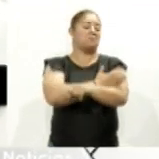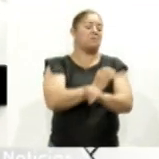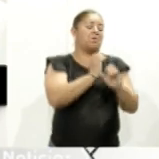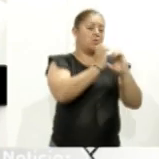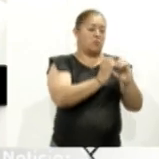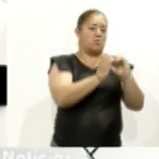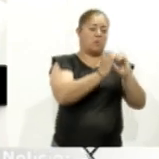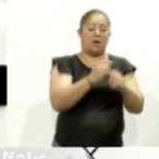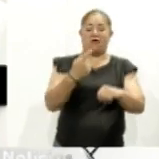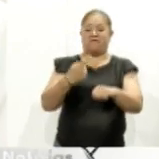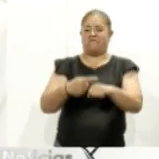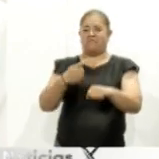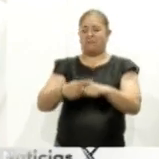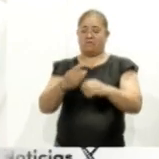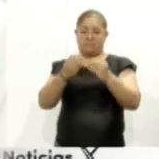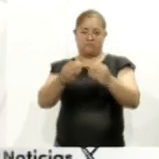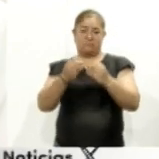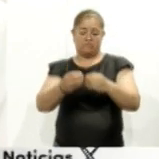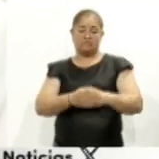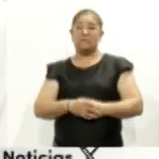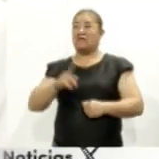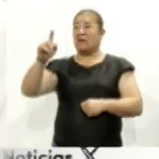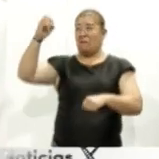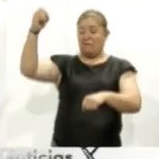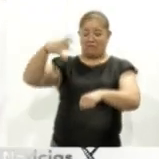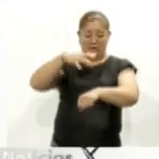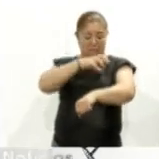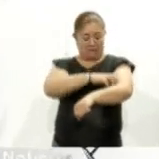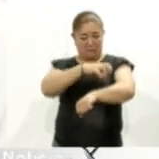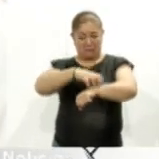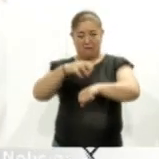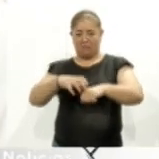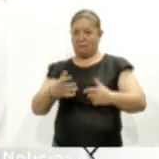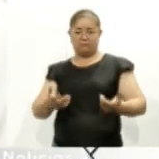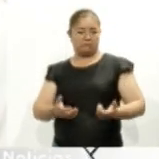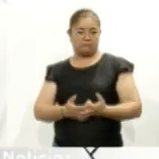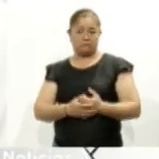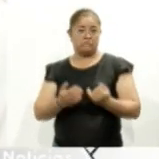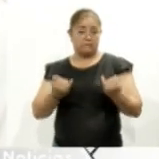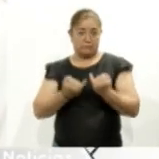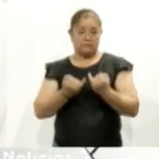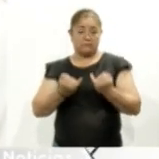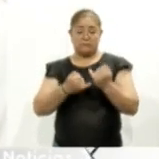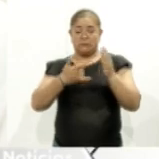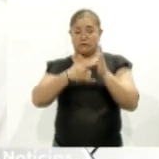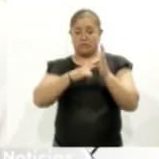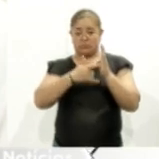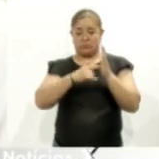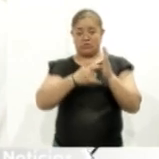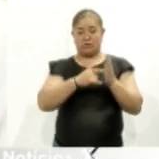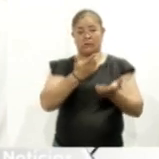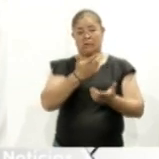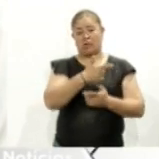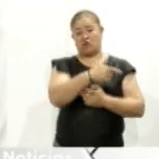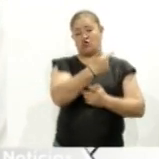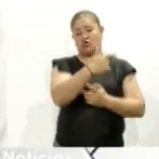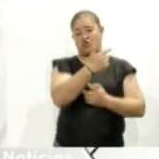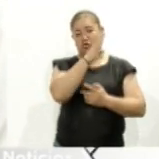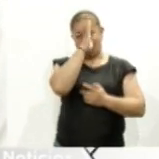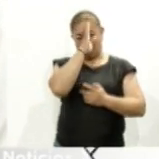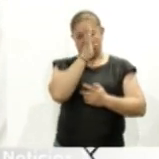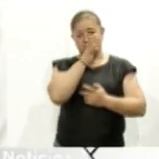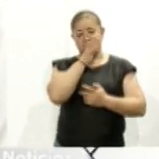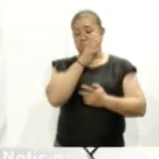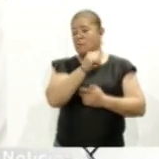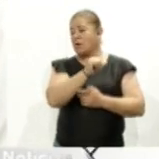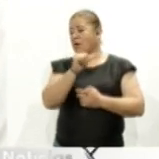muchas enfermedades, no nada más a las quemaduras por radiación, principalmente entre los horarios entre las 12 del día y